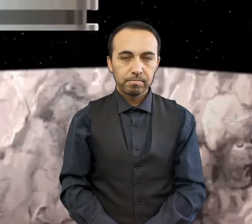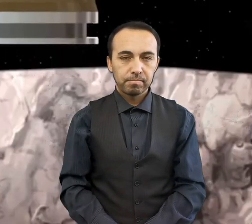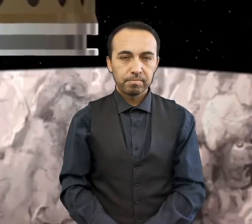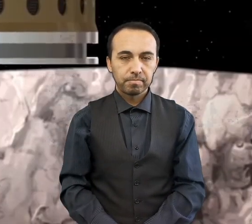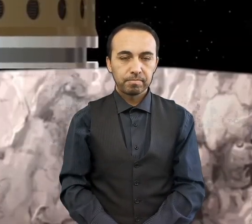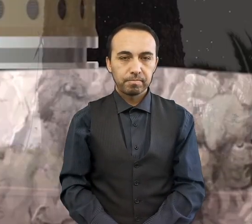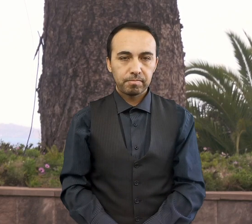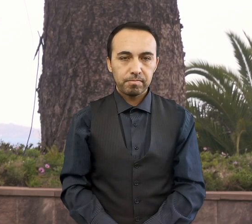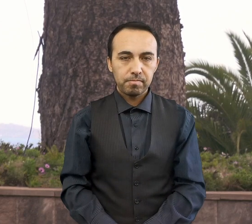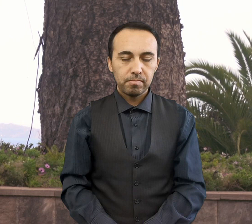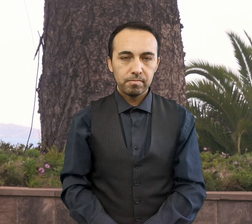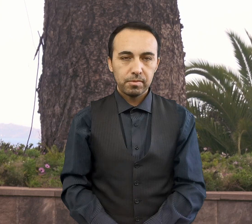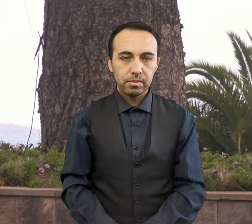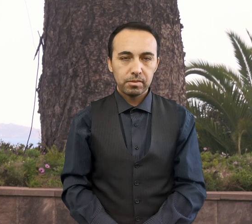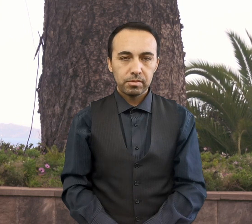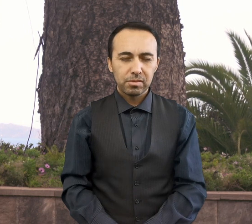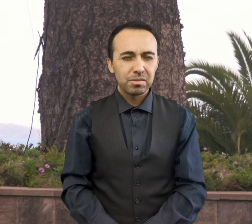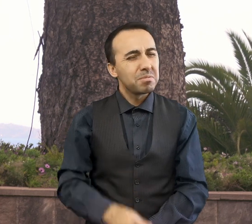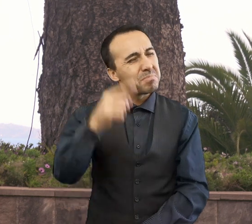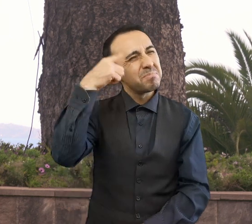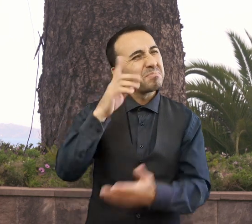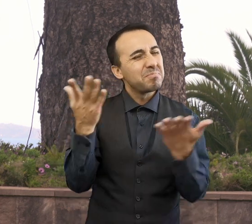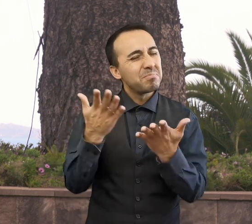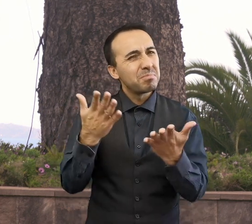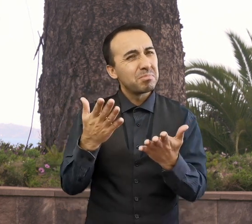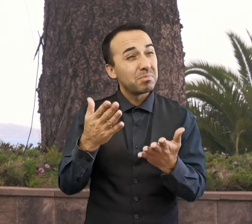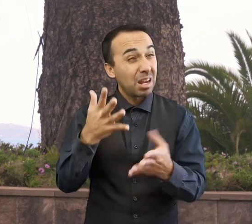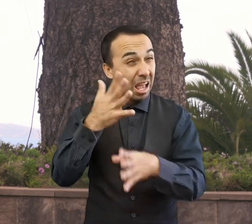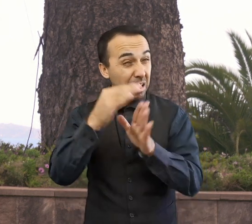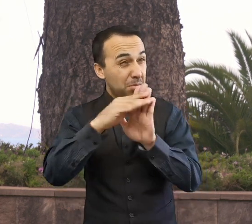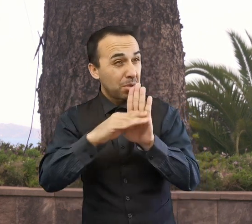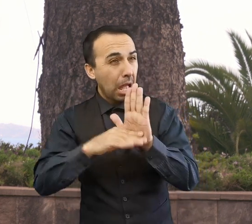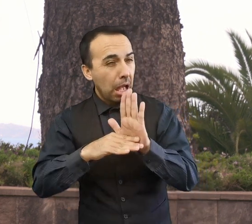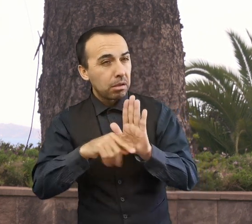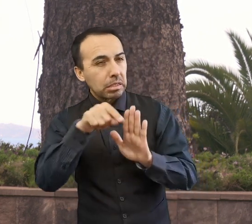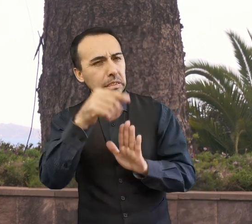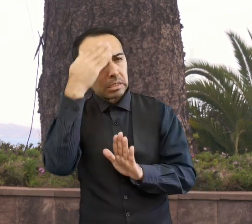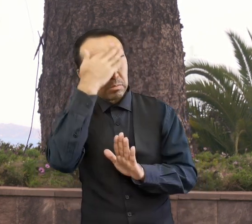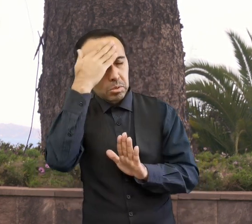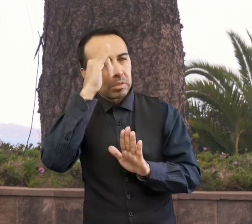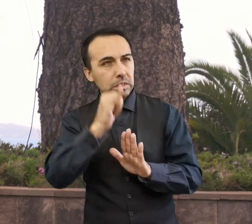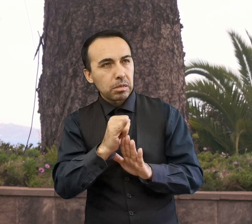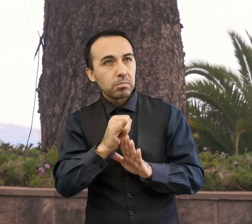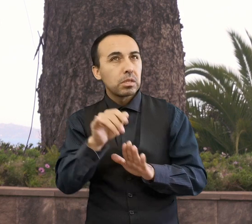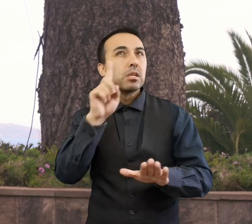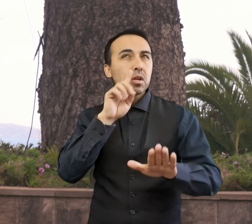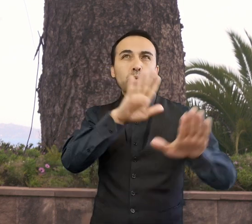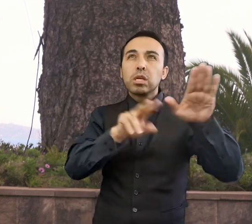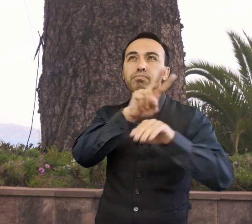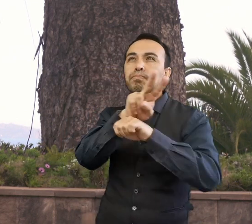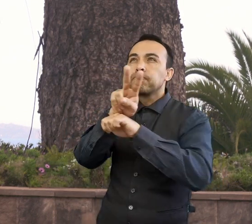¿Pero hay iniciativas relacionadas con asteroides que se preocupen del peligro del impacto de uno de estos objetos en la Tierra?